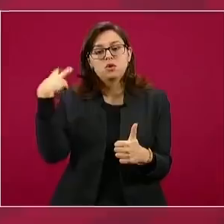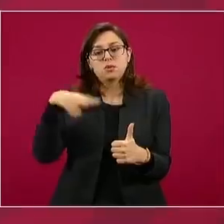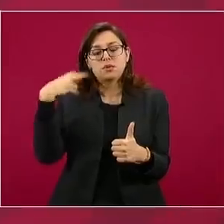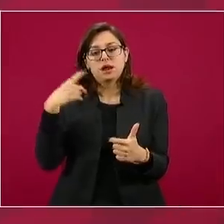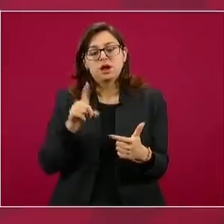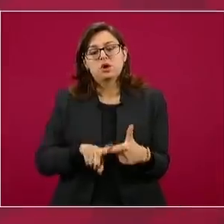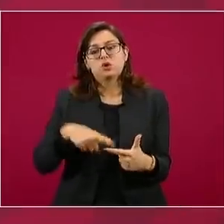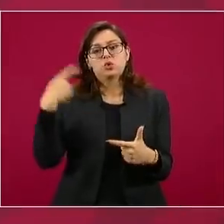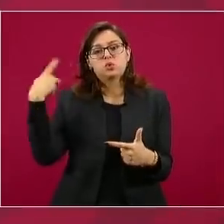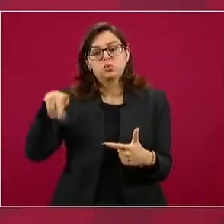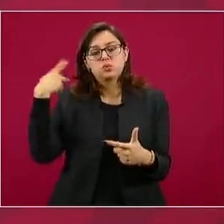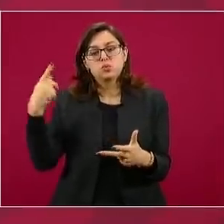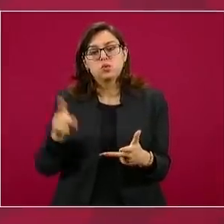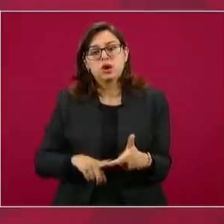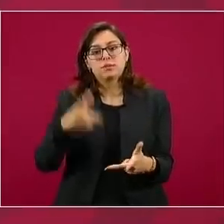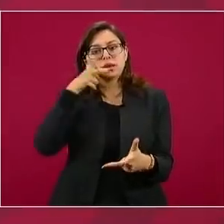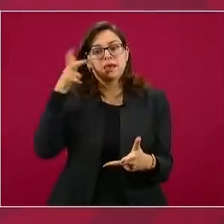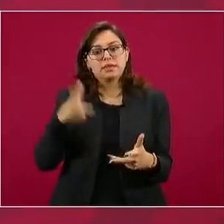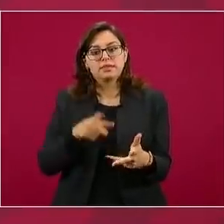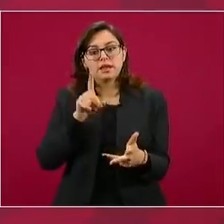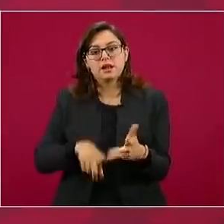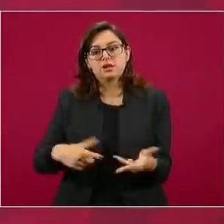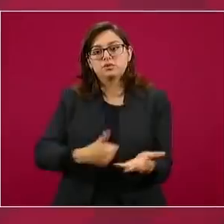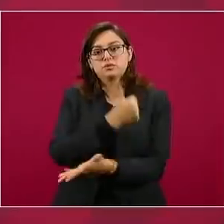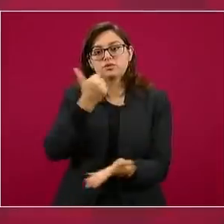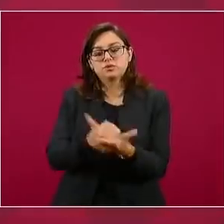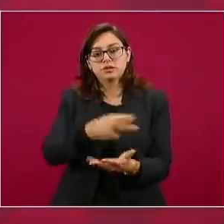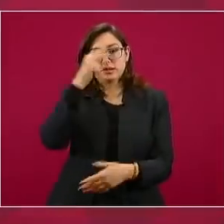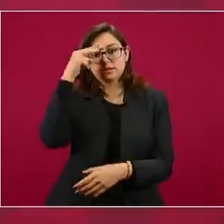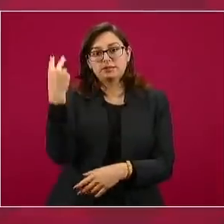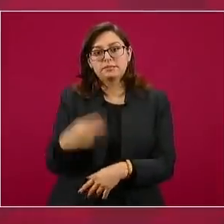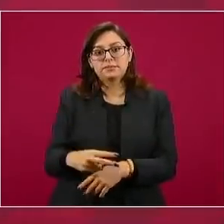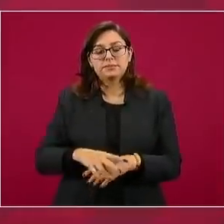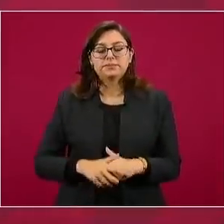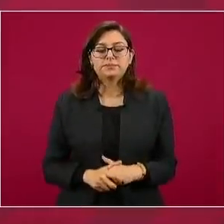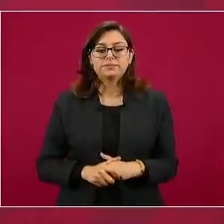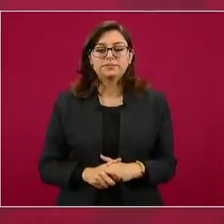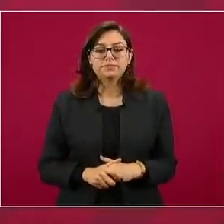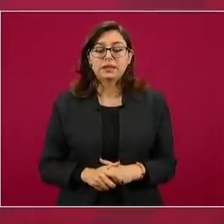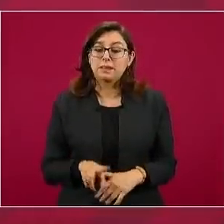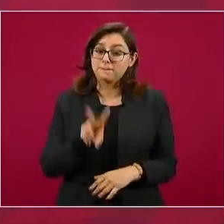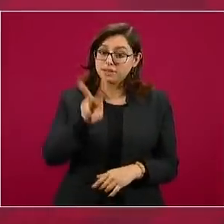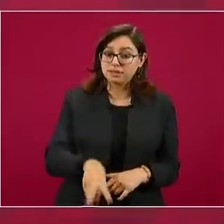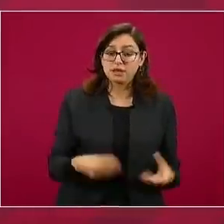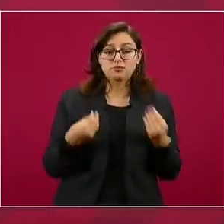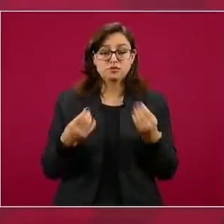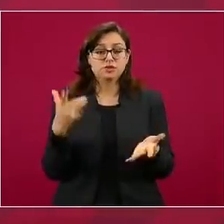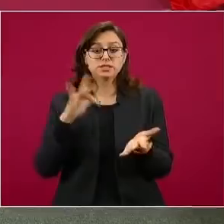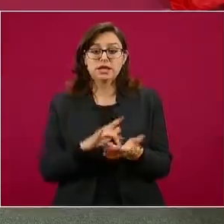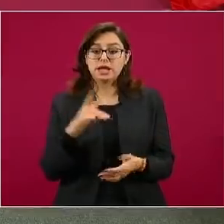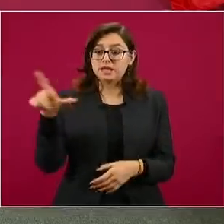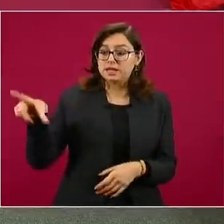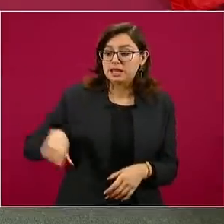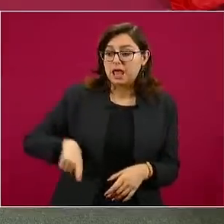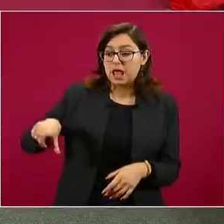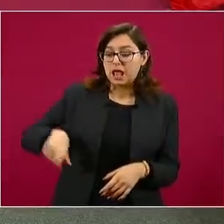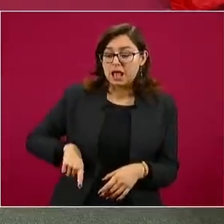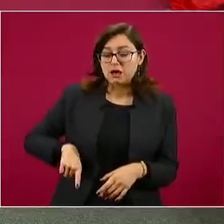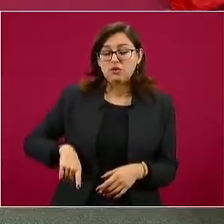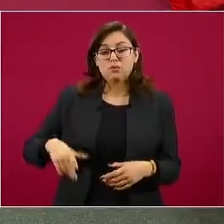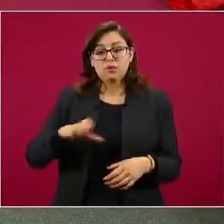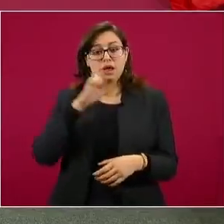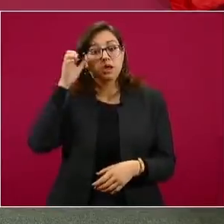Hidalgo y la Ciudad de México. Quisiera agradecer al gobierno chino, a CanSino Biologics